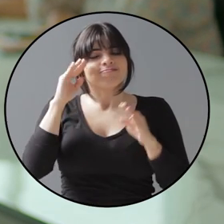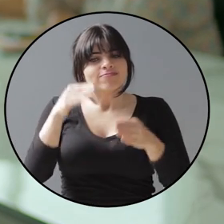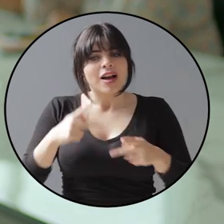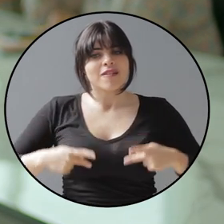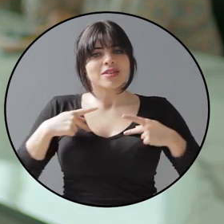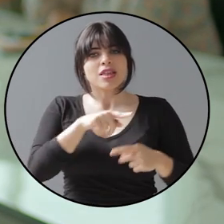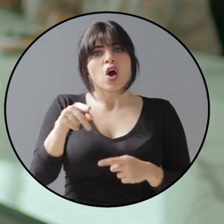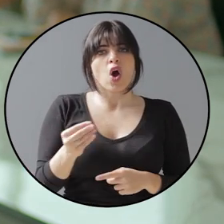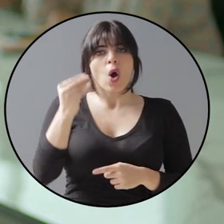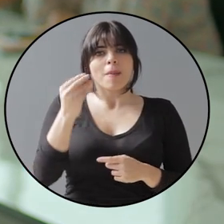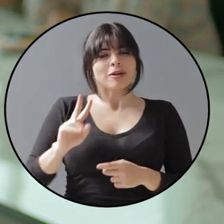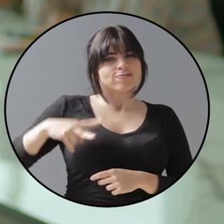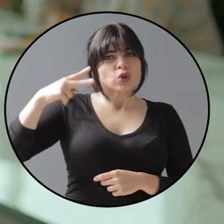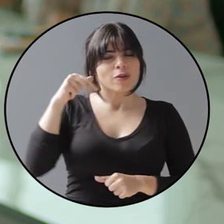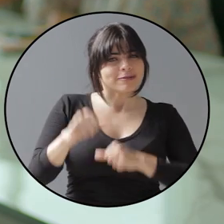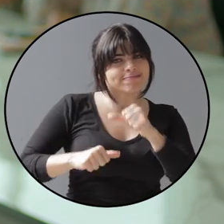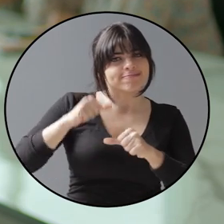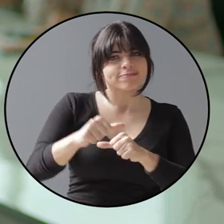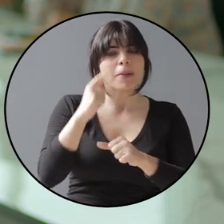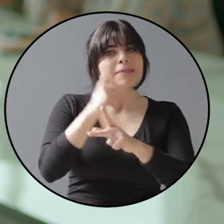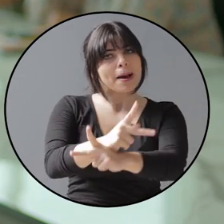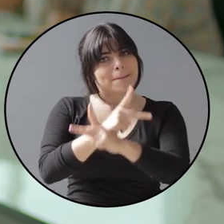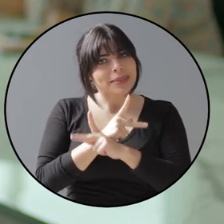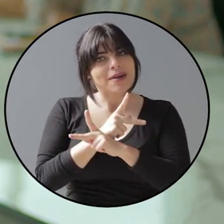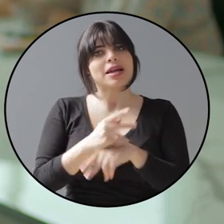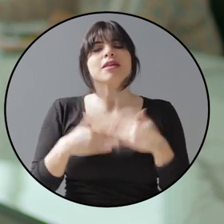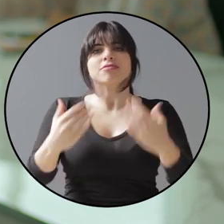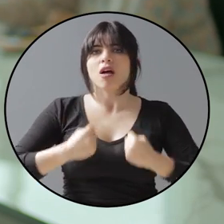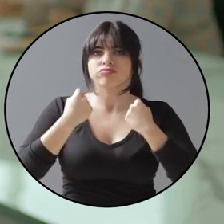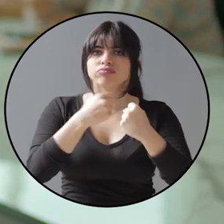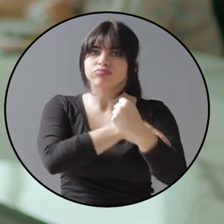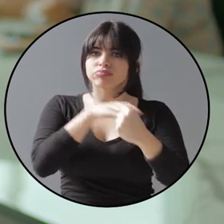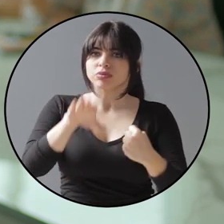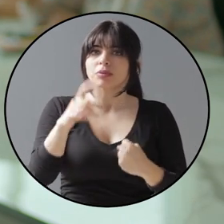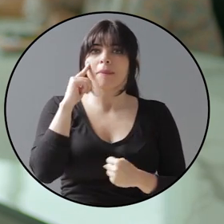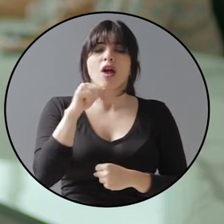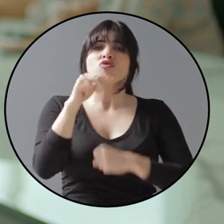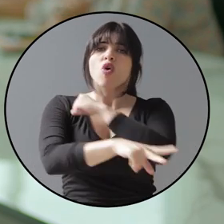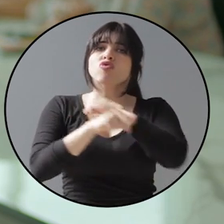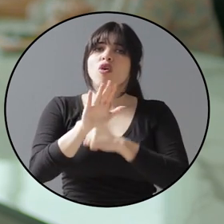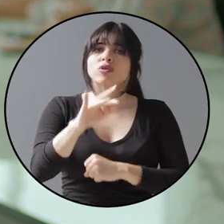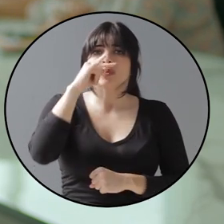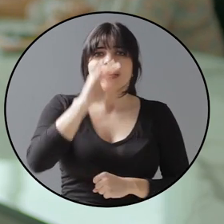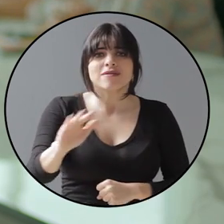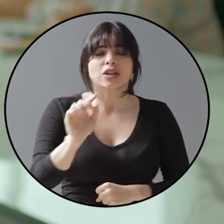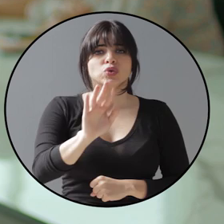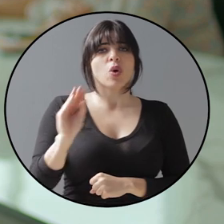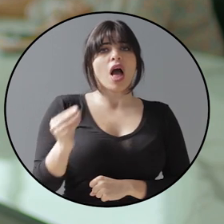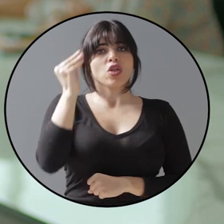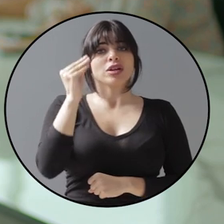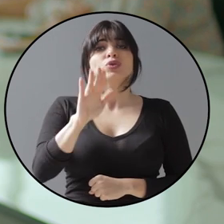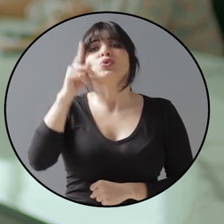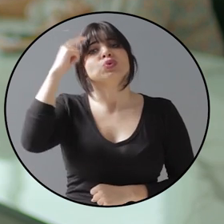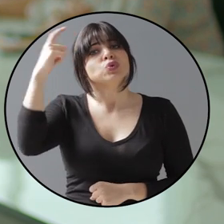de estas jóvenes y que redoblemos los esfuerzos en prevención, empoderamiento, para que no les roben su infancia, su